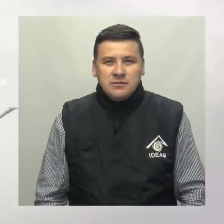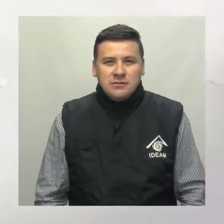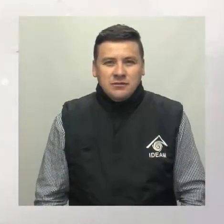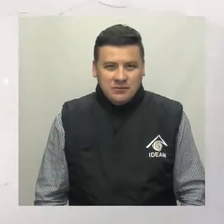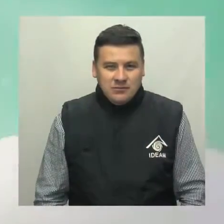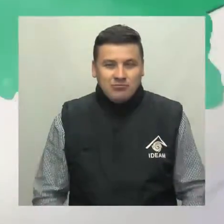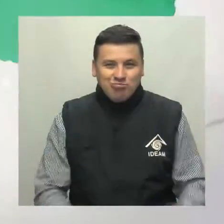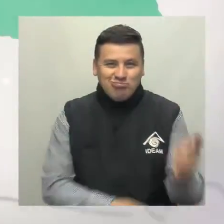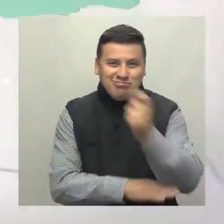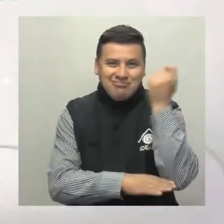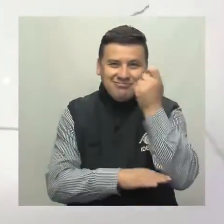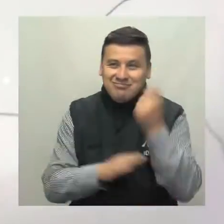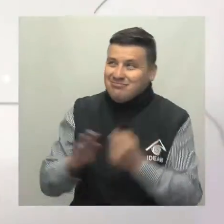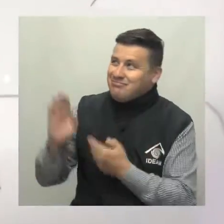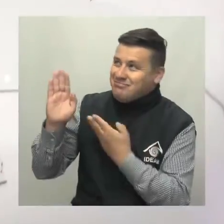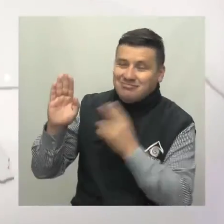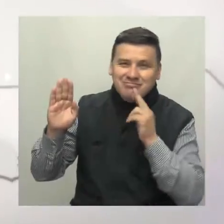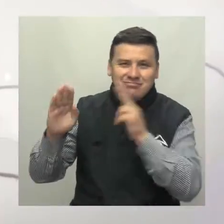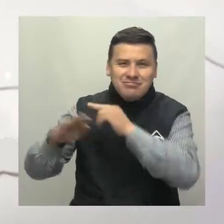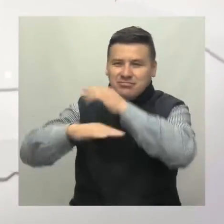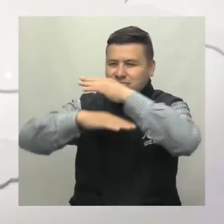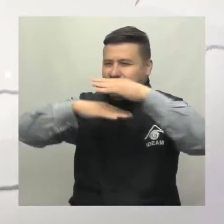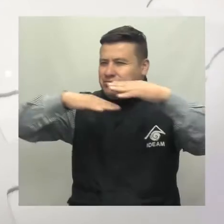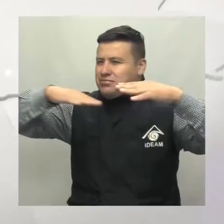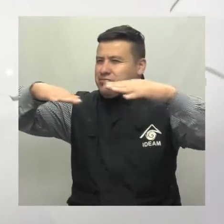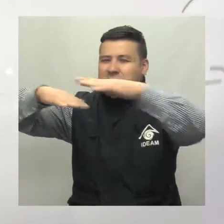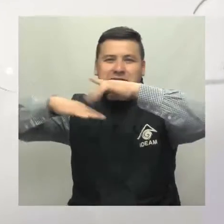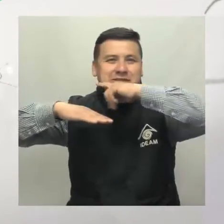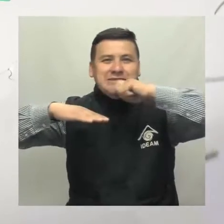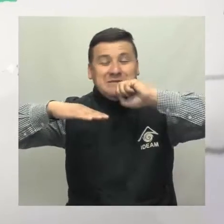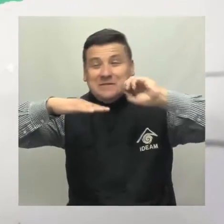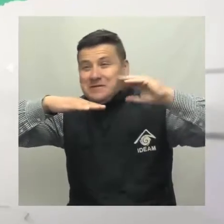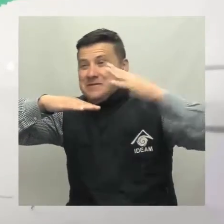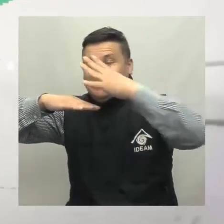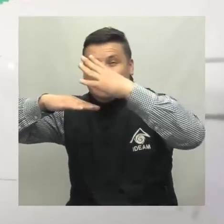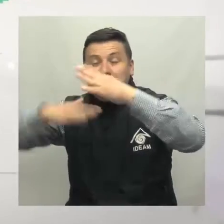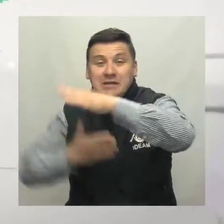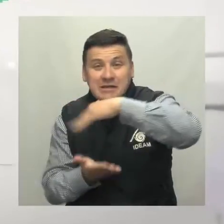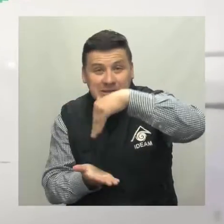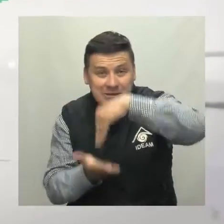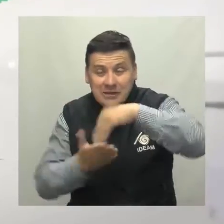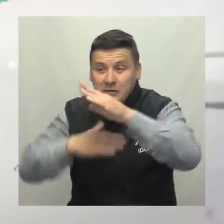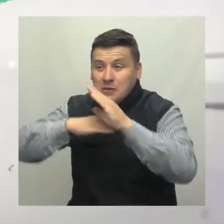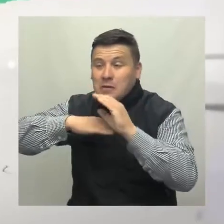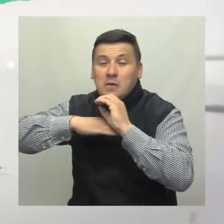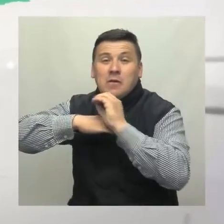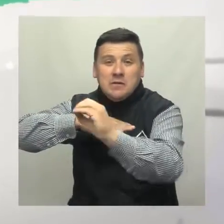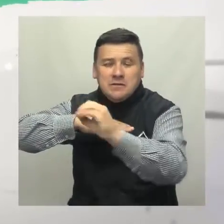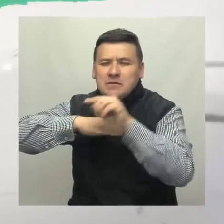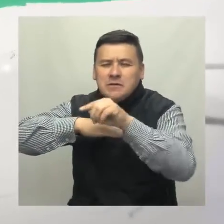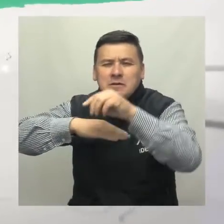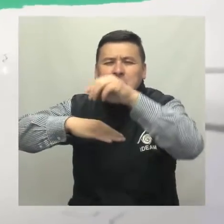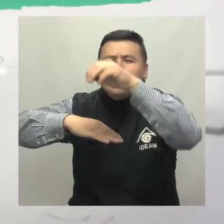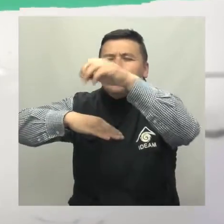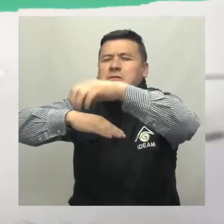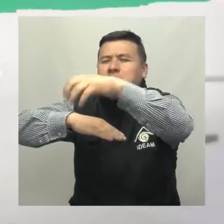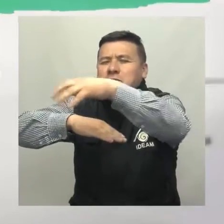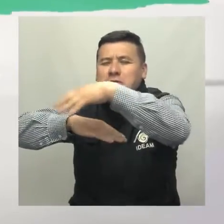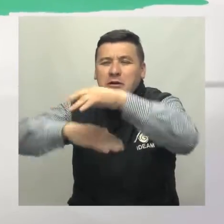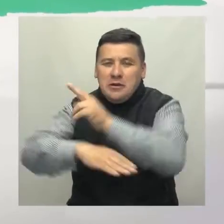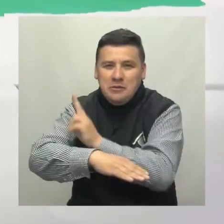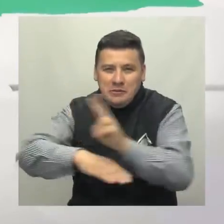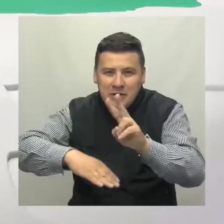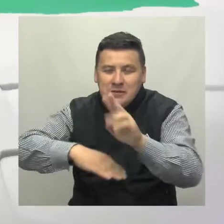Hacia los llanos orientales predominarán las condiciones de clima seco Hacia el centro y occidente de la región con lluvias en zonas del